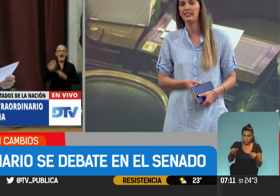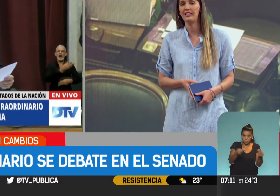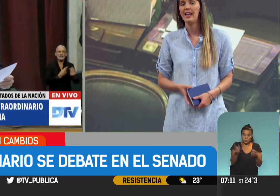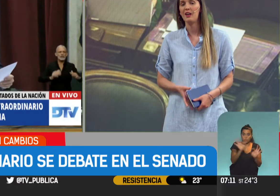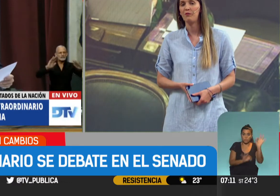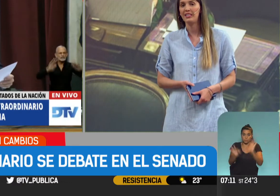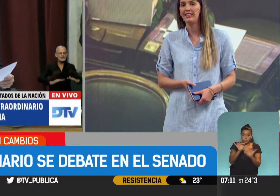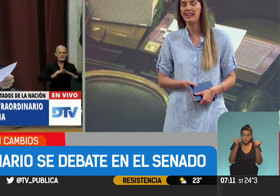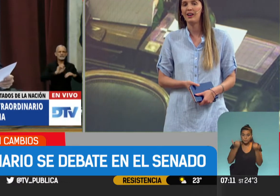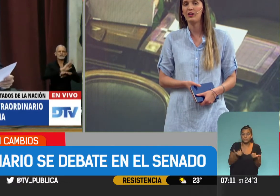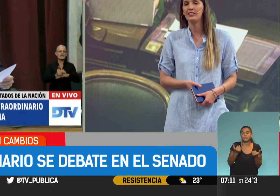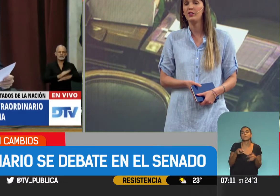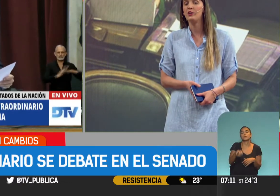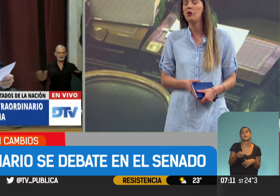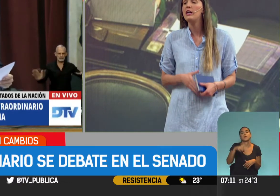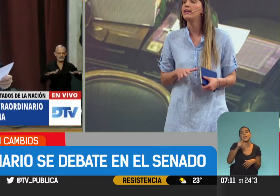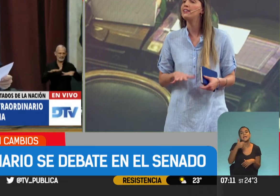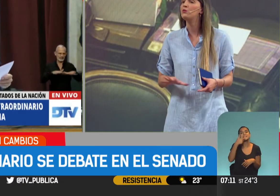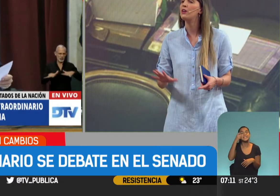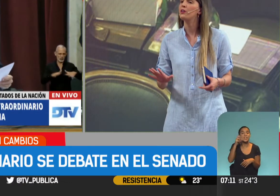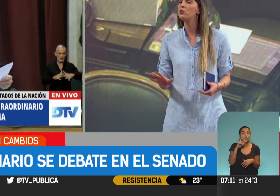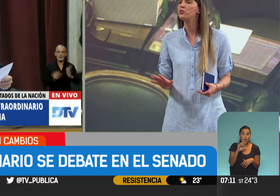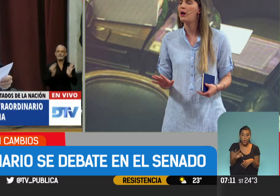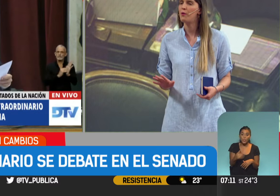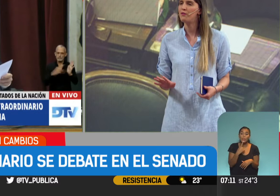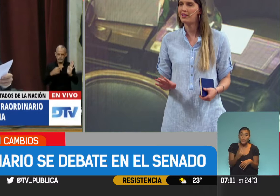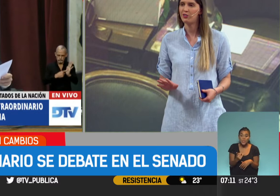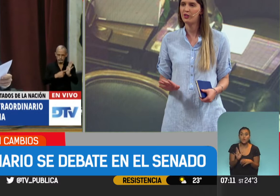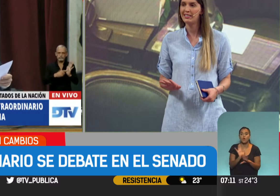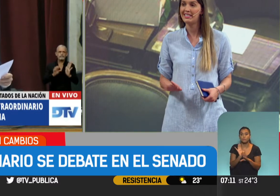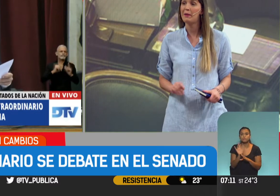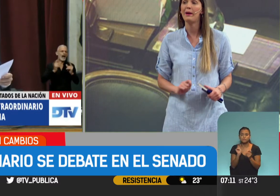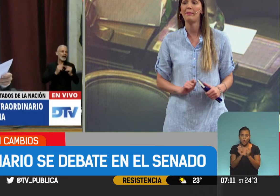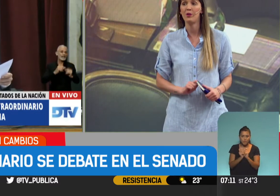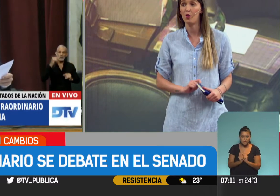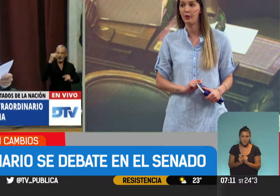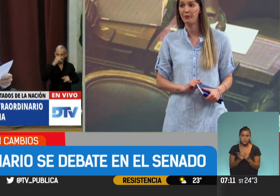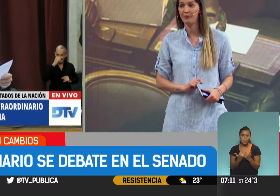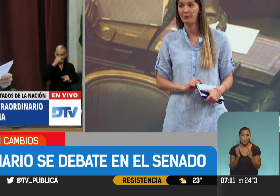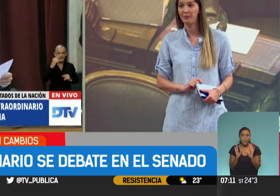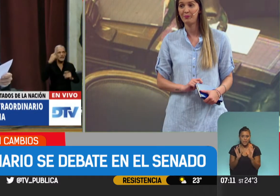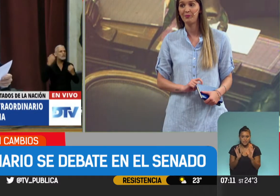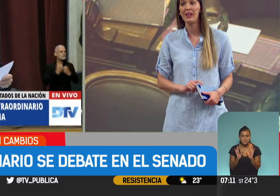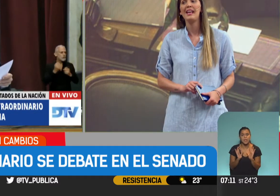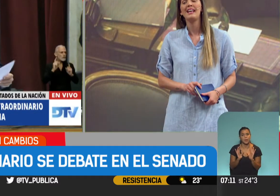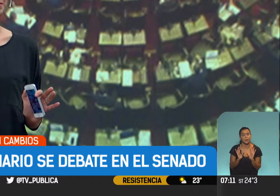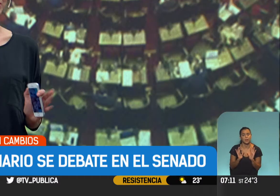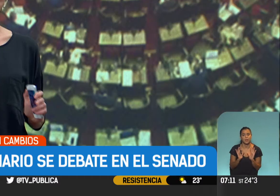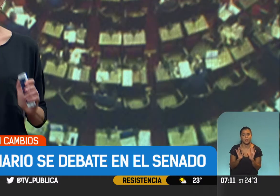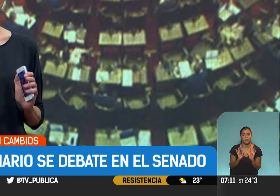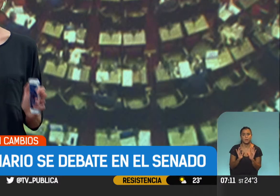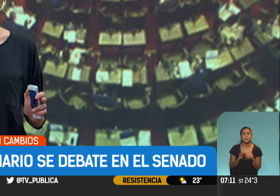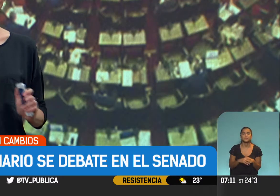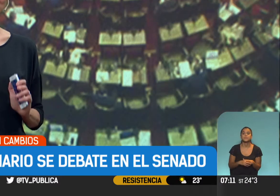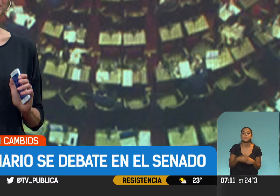proyecto, que es el oficialista Carlos Cacerio, dijo, estamos abiertos a modificaciones si es para mejor. Que no es poco, ¿no? En el